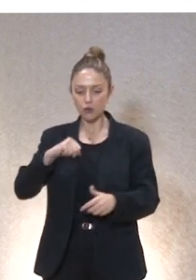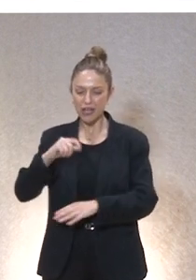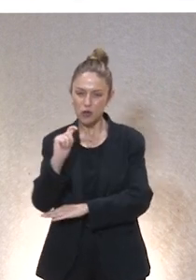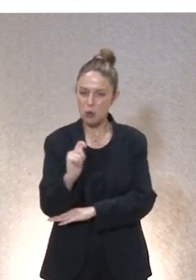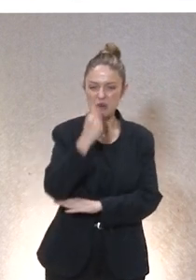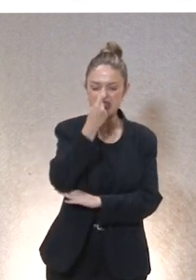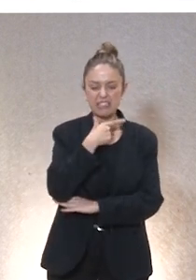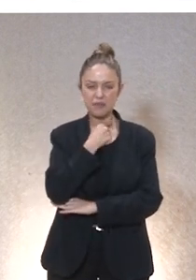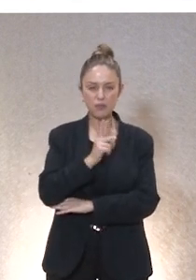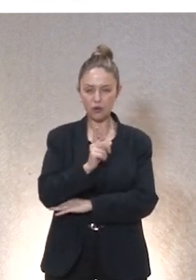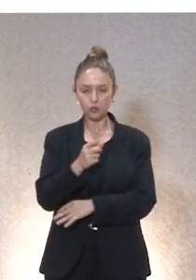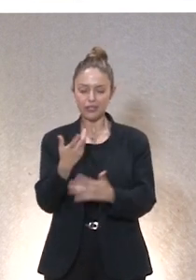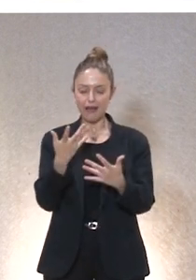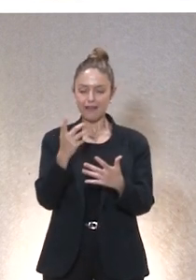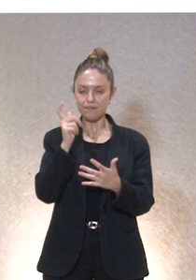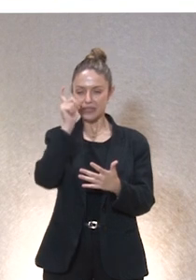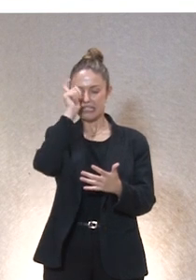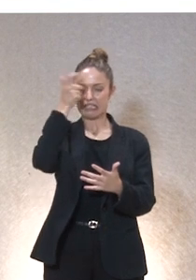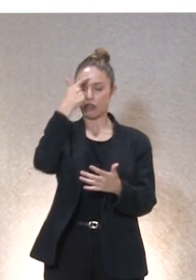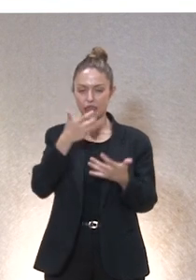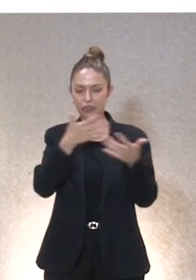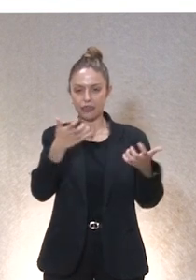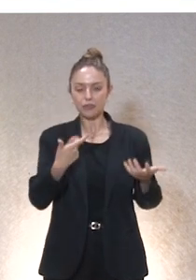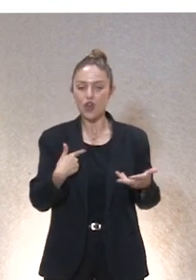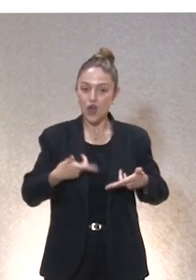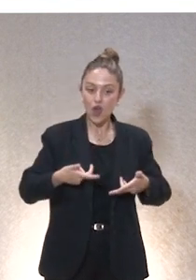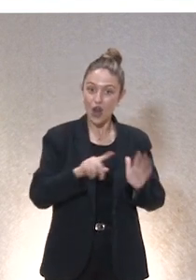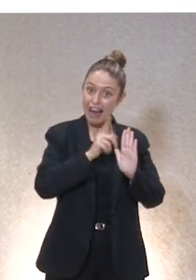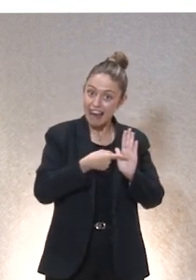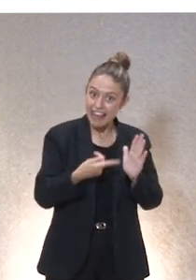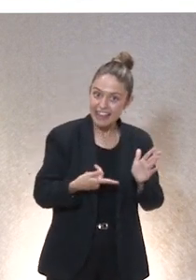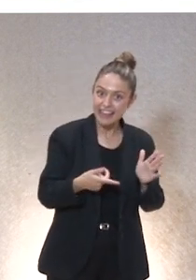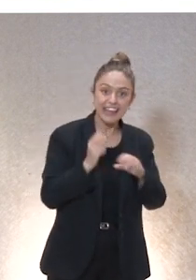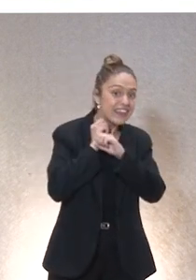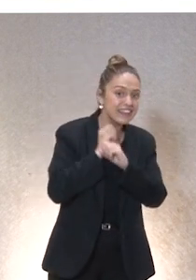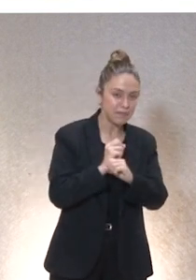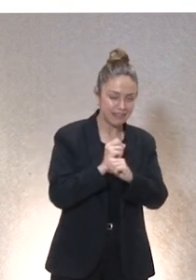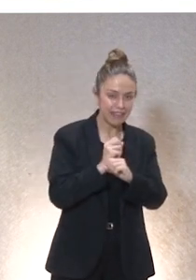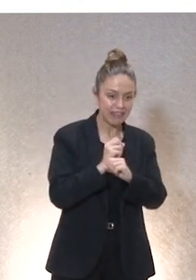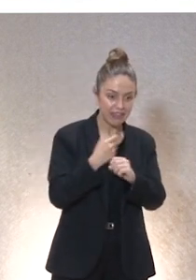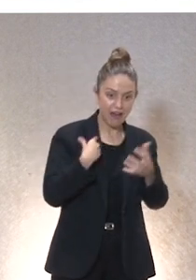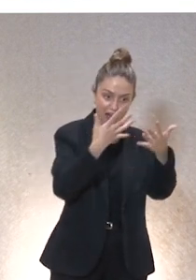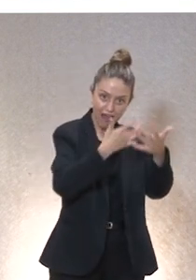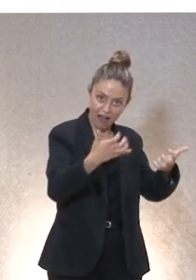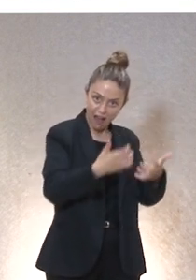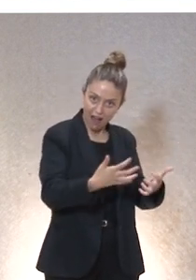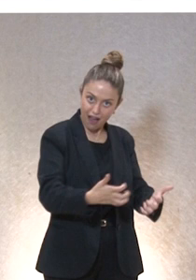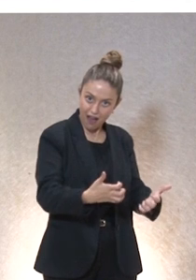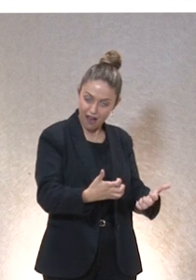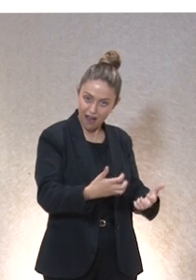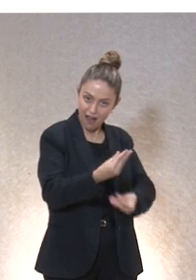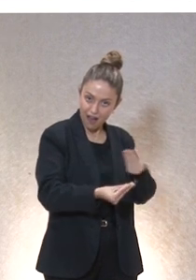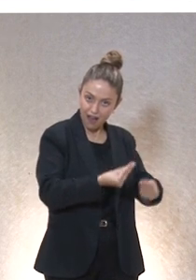no me gusta incluso hay que revisar habrá que revisar la ley de dependencia porque cuando se redactó si conocen la ley de dependencia cuando se redactó la ley de dependencia